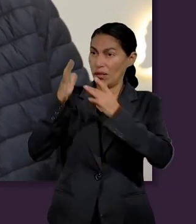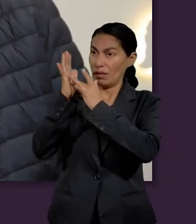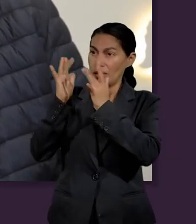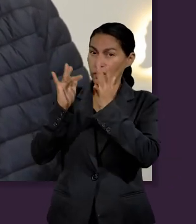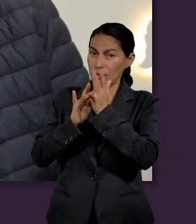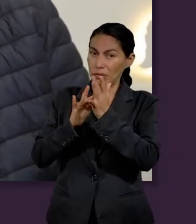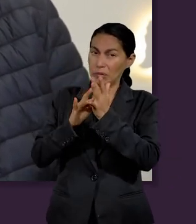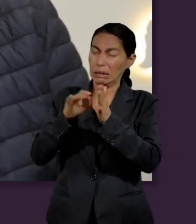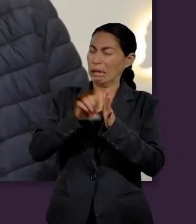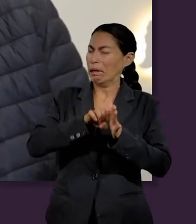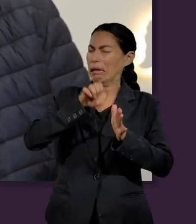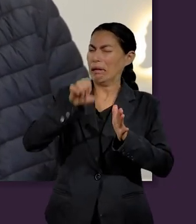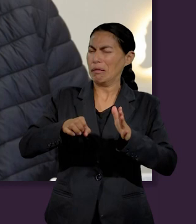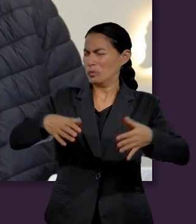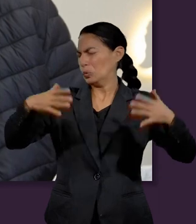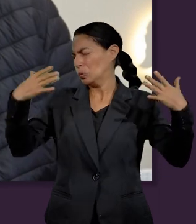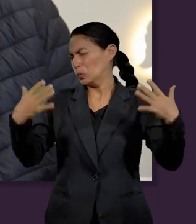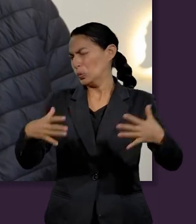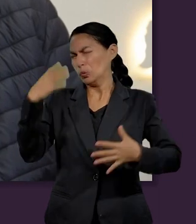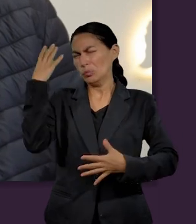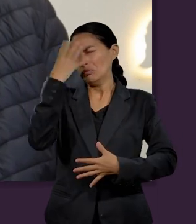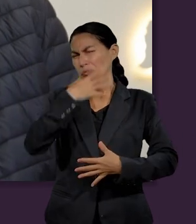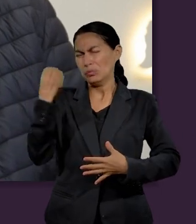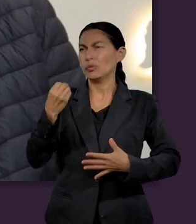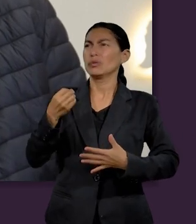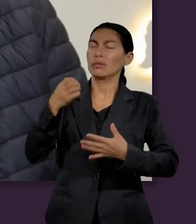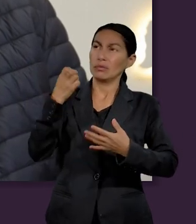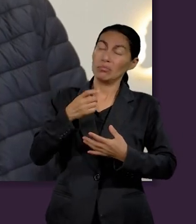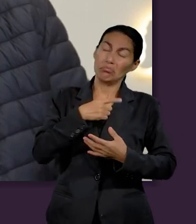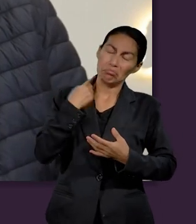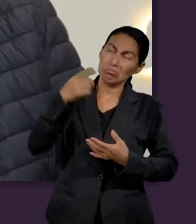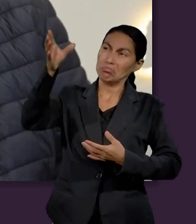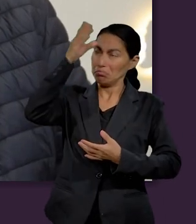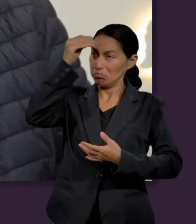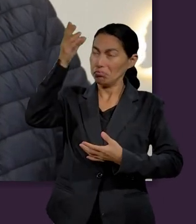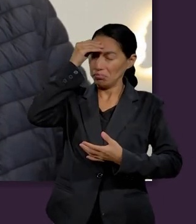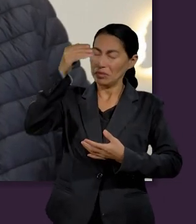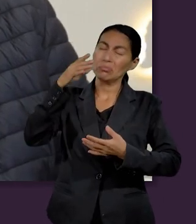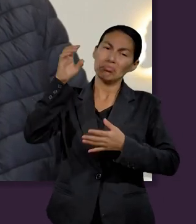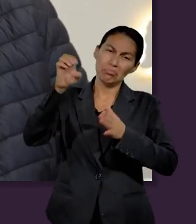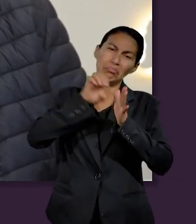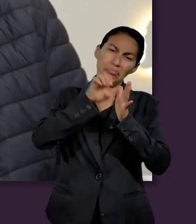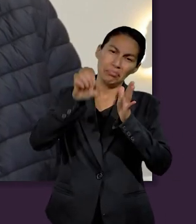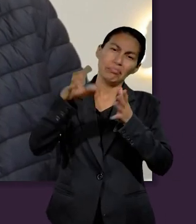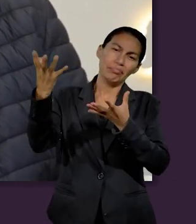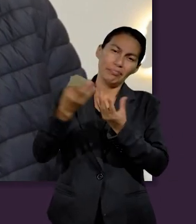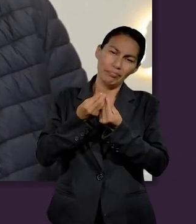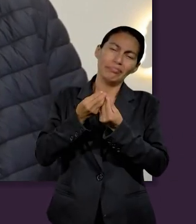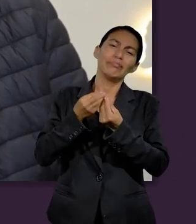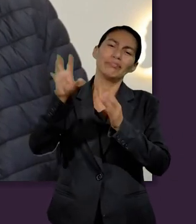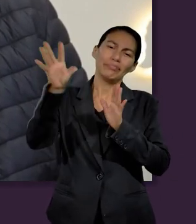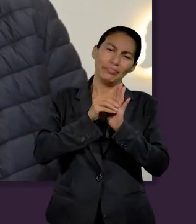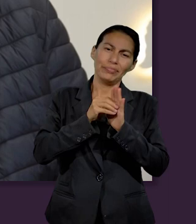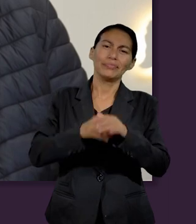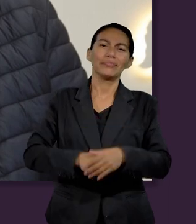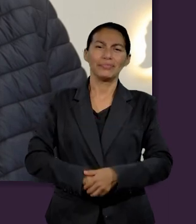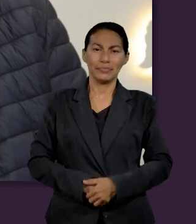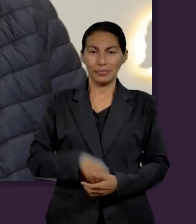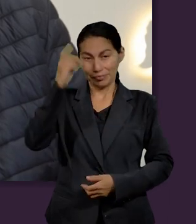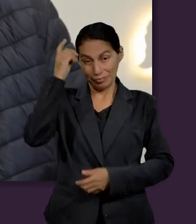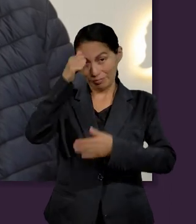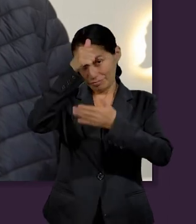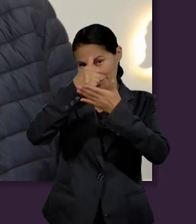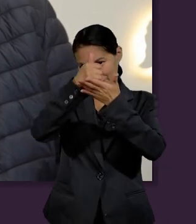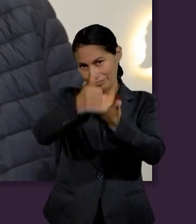encontramos la máxima expresión en la vida de nuestro Señor Jesucristo que Dios nos ayude